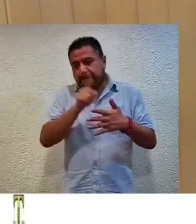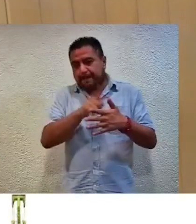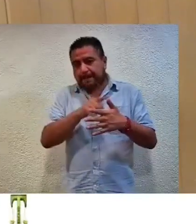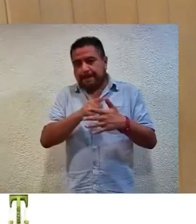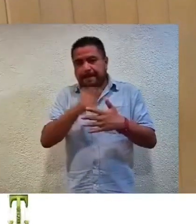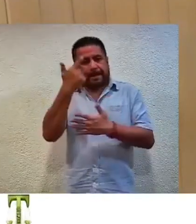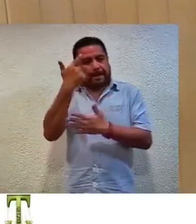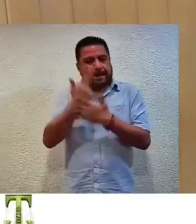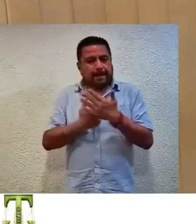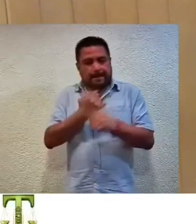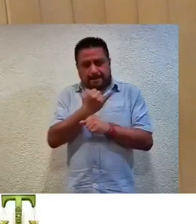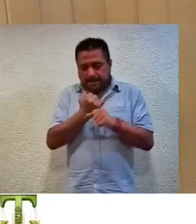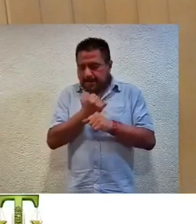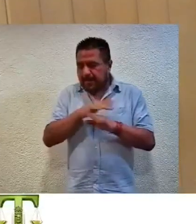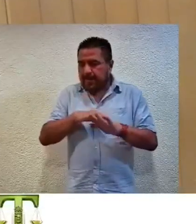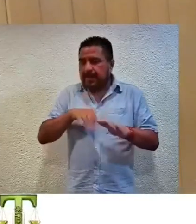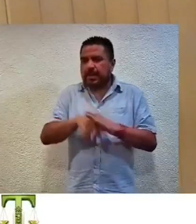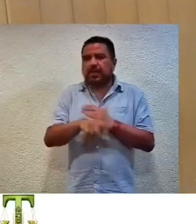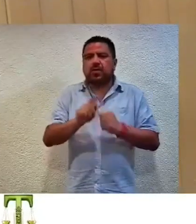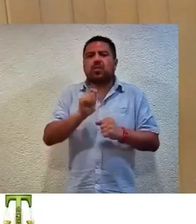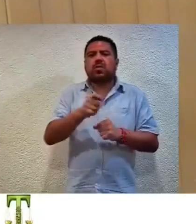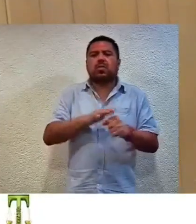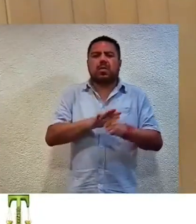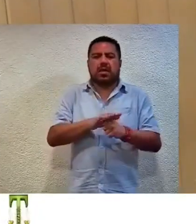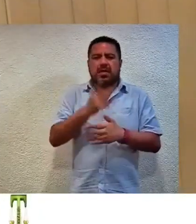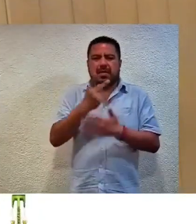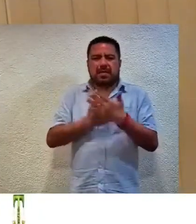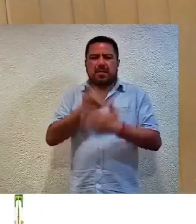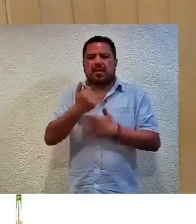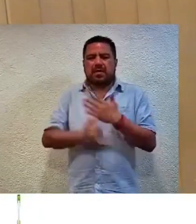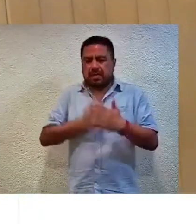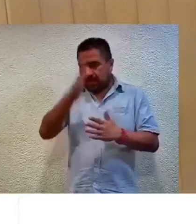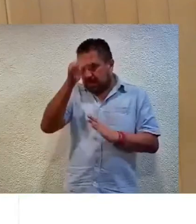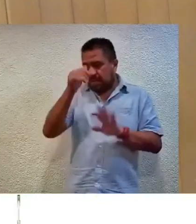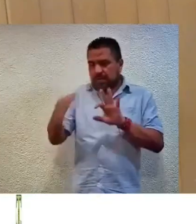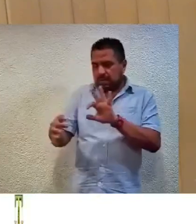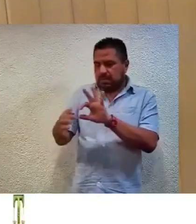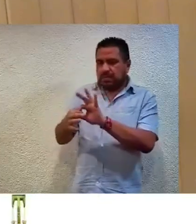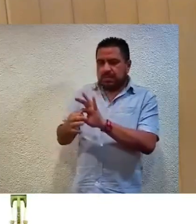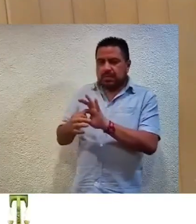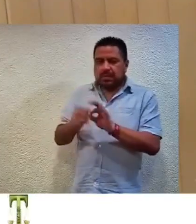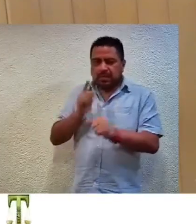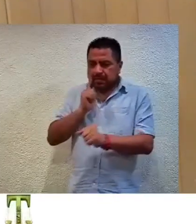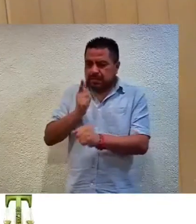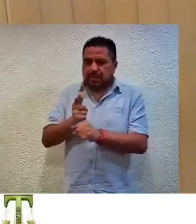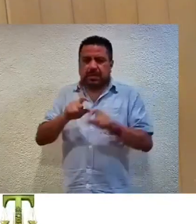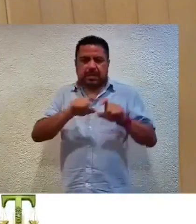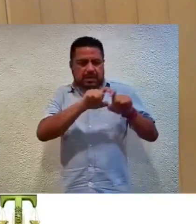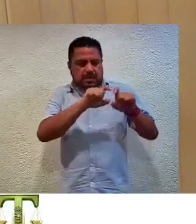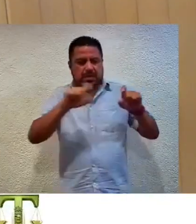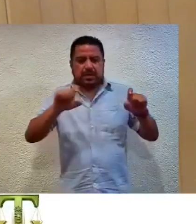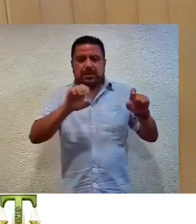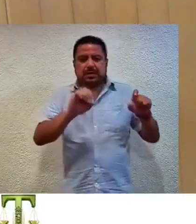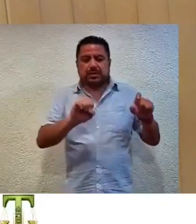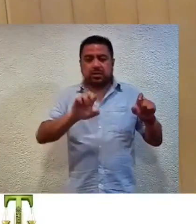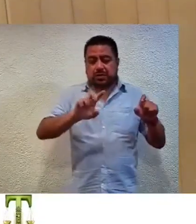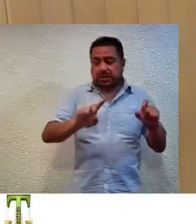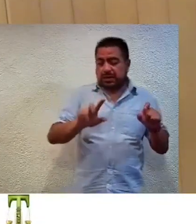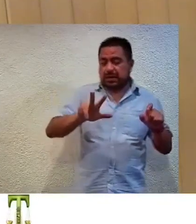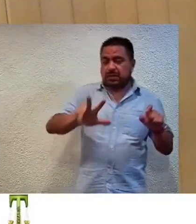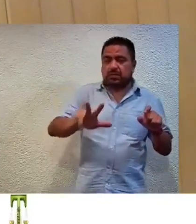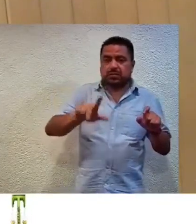listado para analizar y resolver se trata de un proyecto del audoconvenio identificado con la clave 038